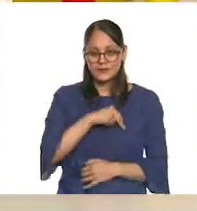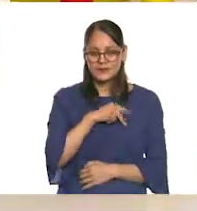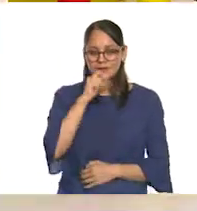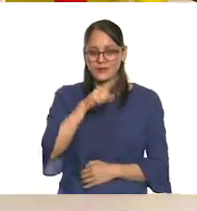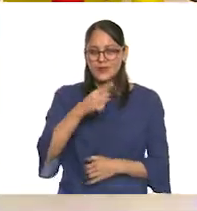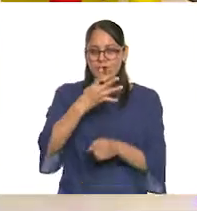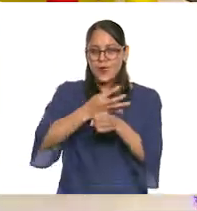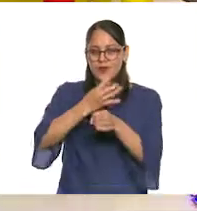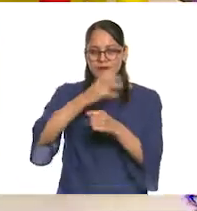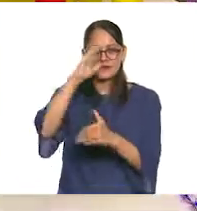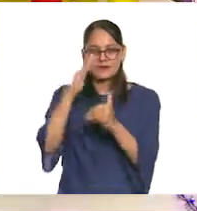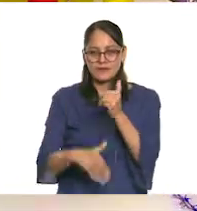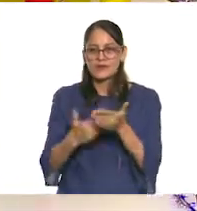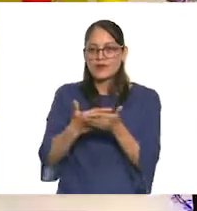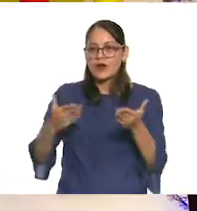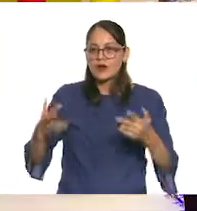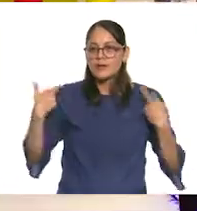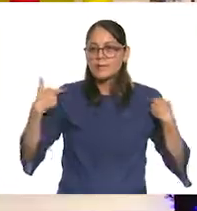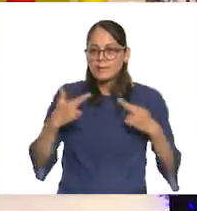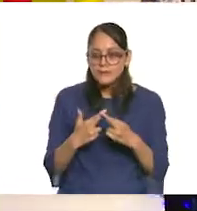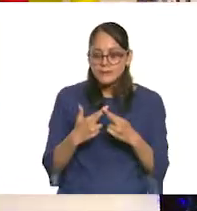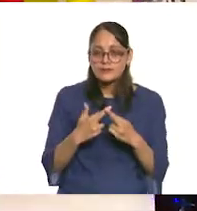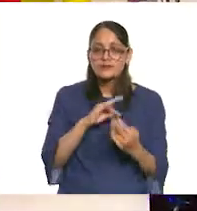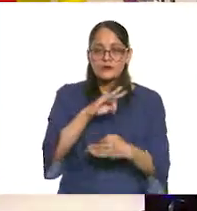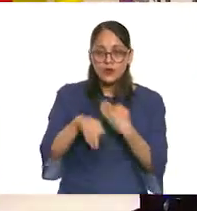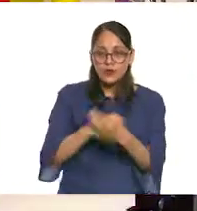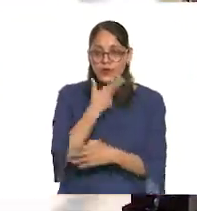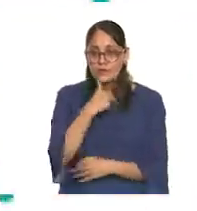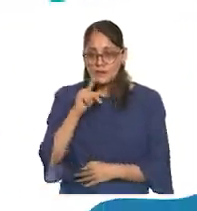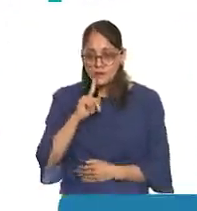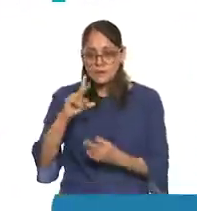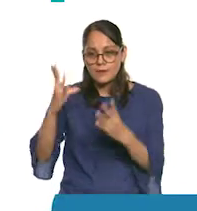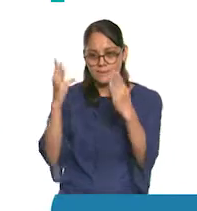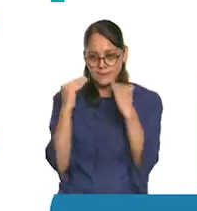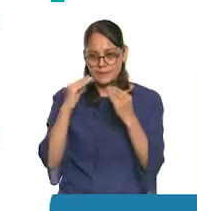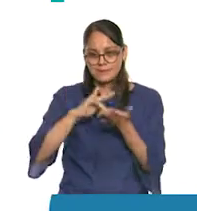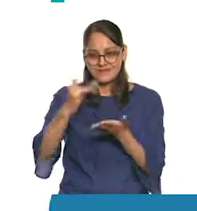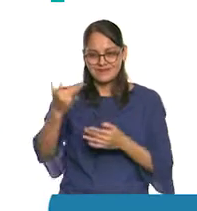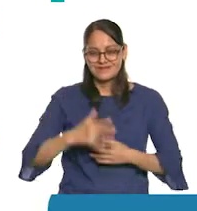grado. Le damos las gracias a las maestras y a los maestros que el día de hoy nos dieron clases.